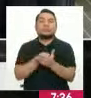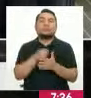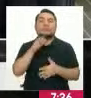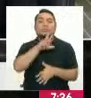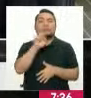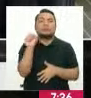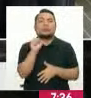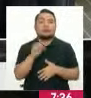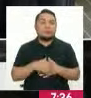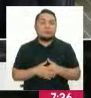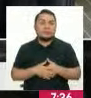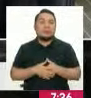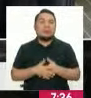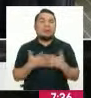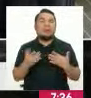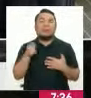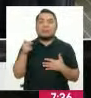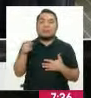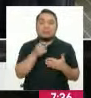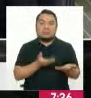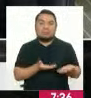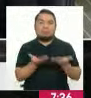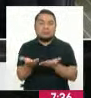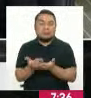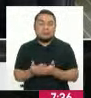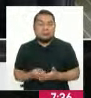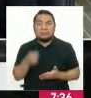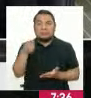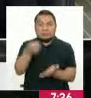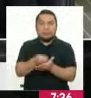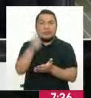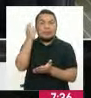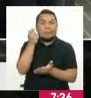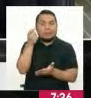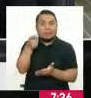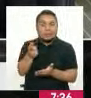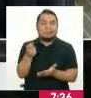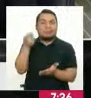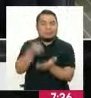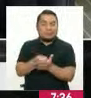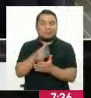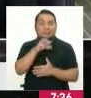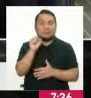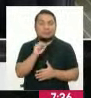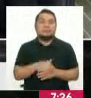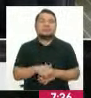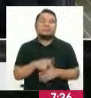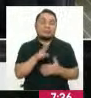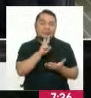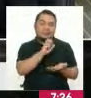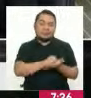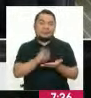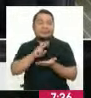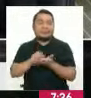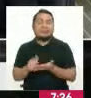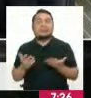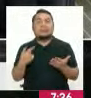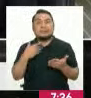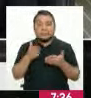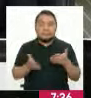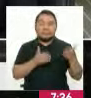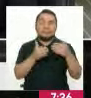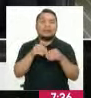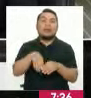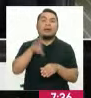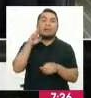soles por entrega. Entonces, esta pensión se lleva a través de diversos mecanismos de los